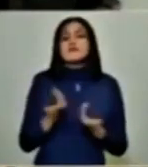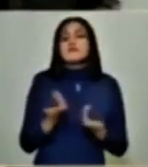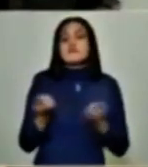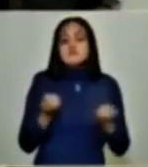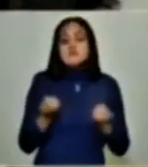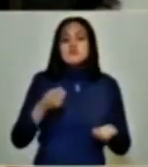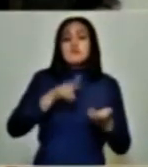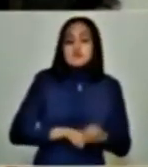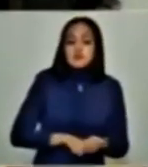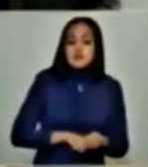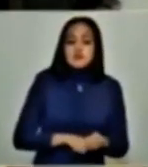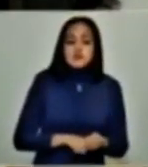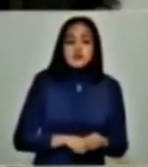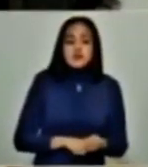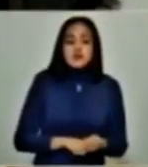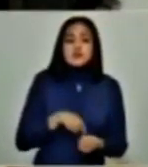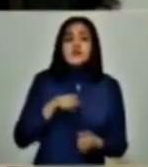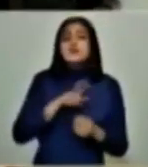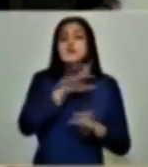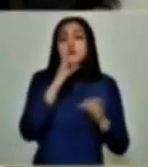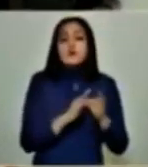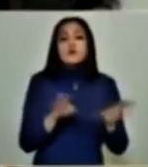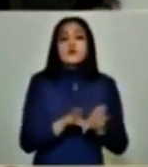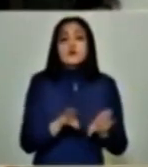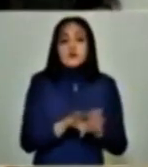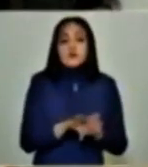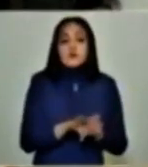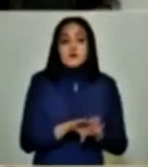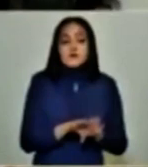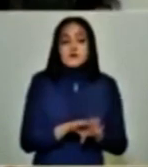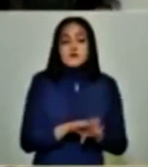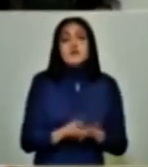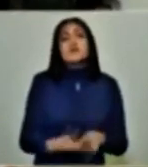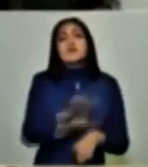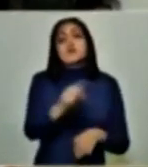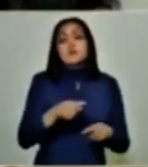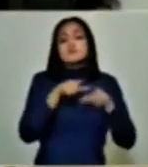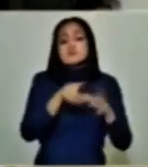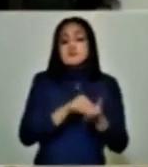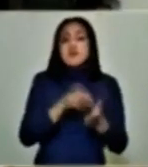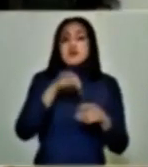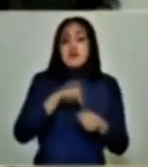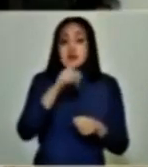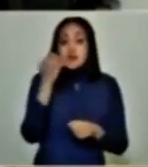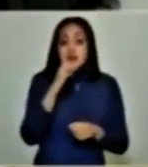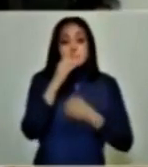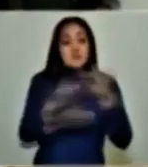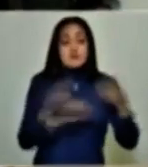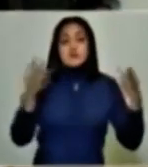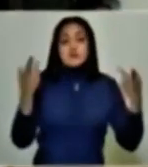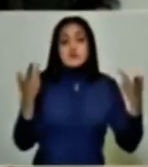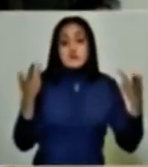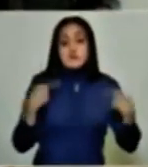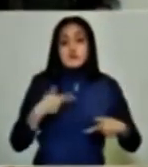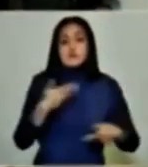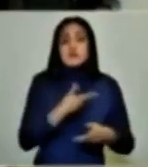Se empiezan en el ejercicio que va a concluir las gestiones para que haya continuidad y que en enero toda su población, señor,